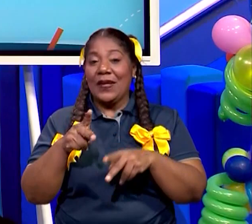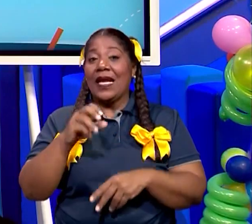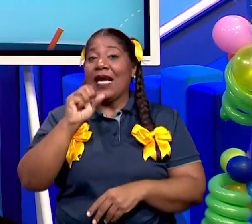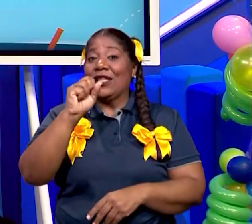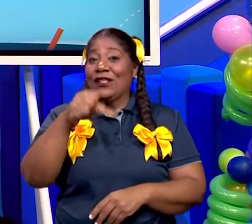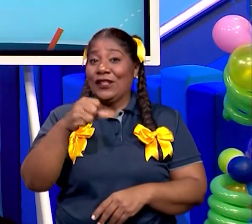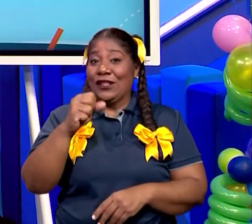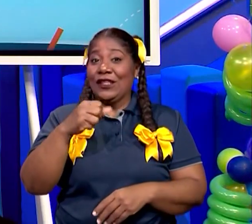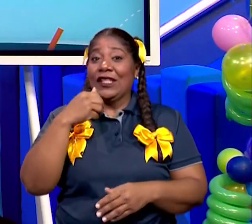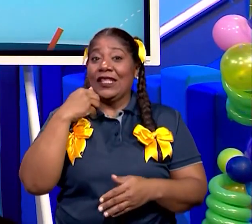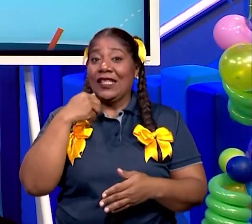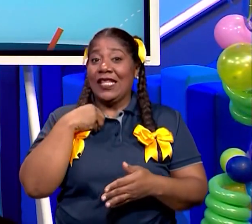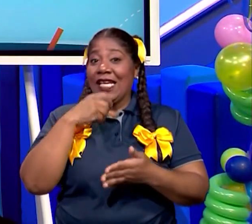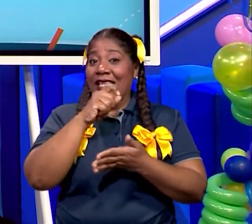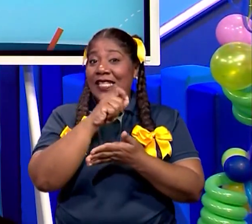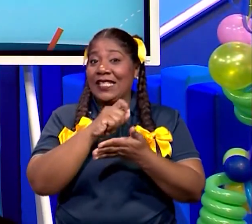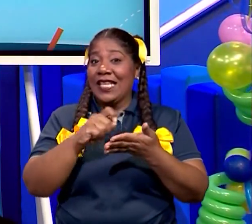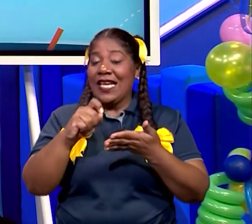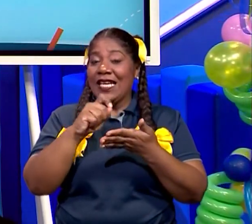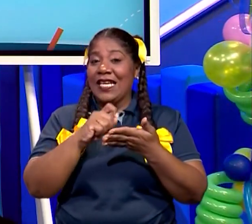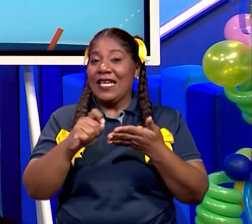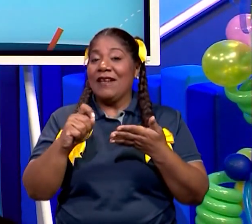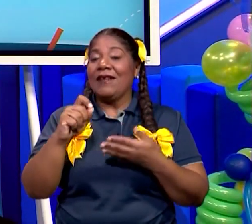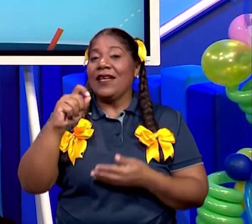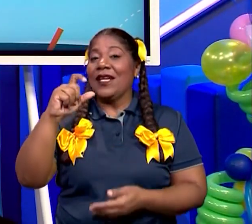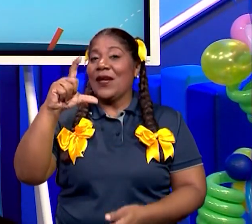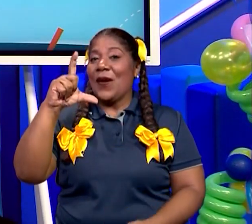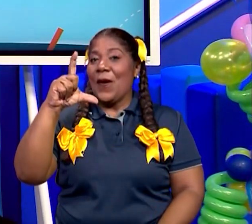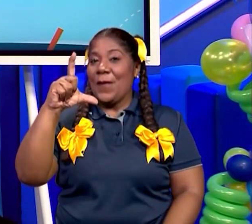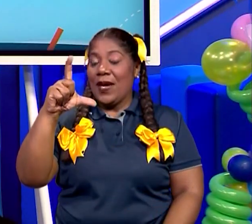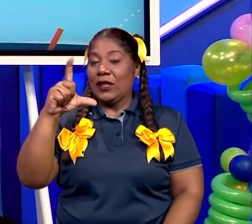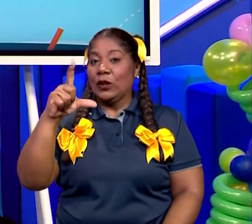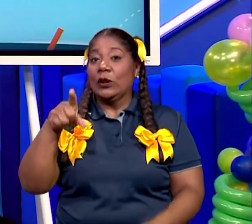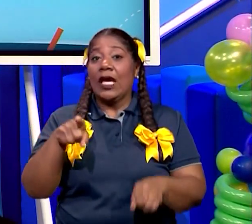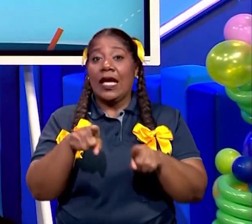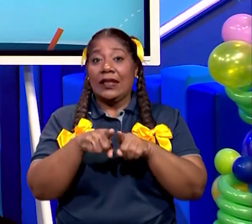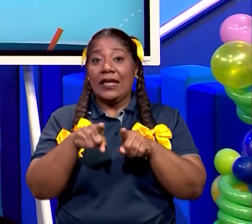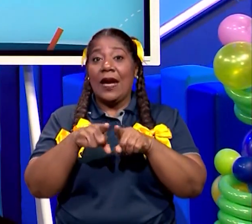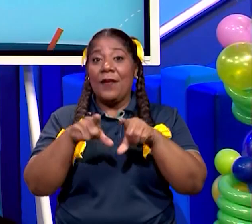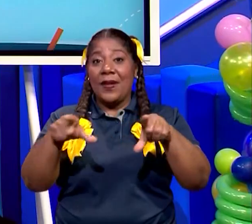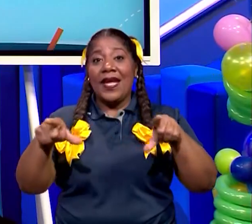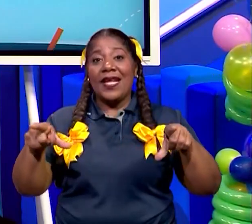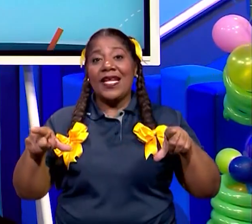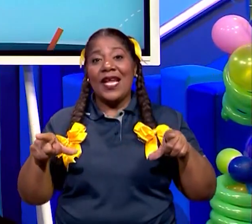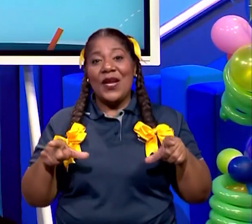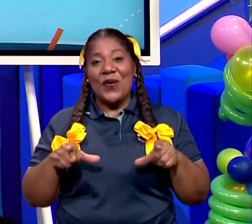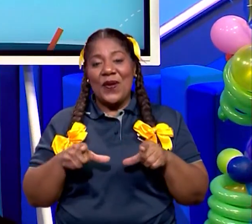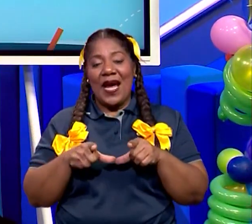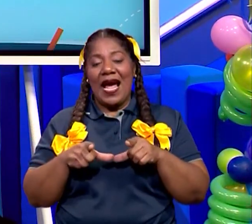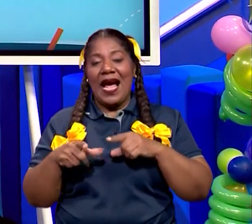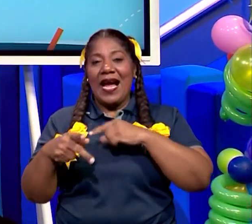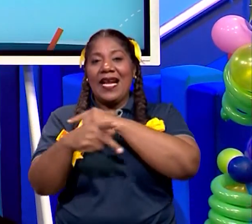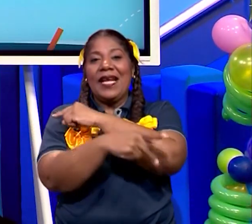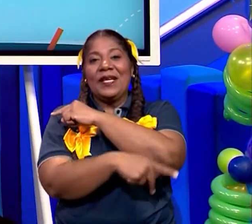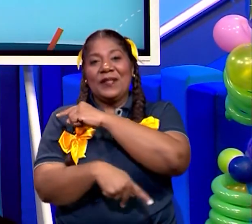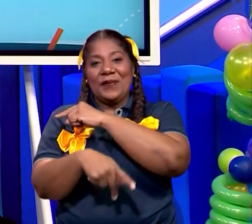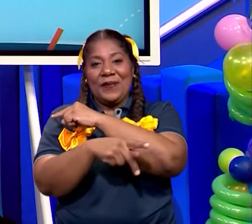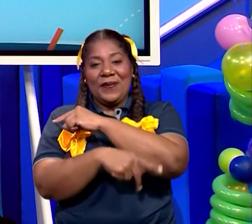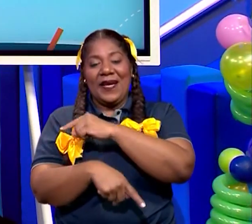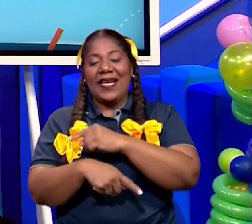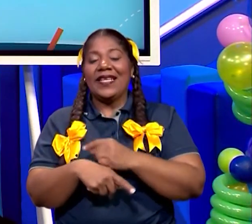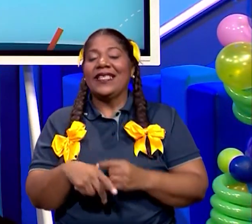mayúscula, los nombres también de lugares, los países, muy bien, Nini,